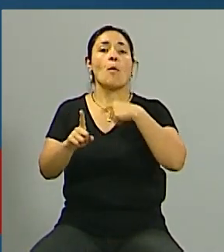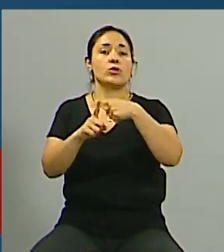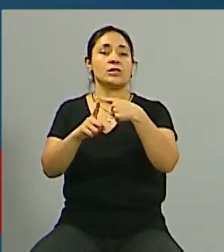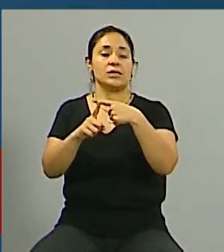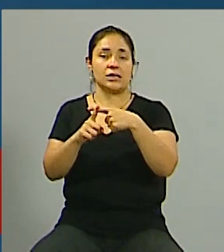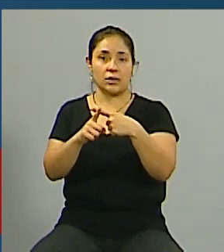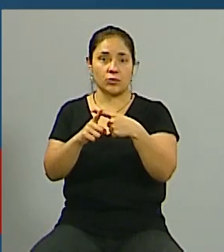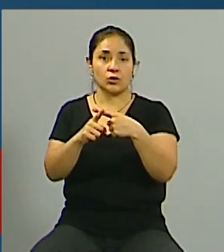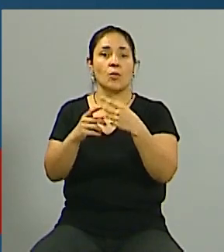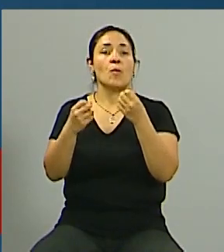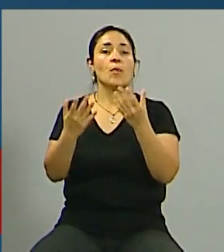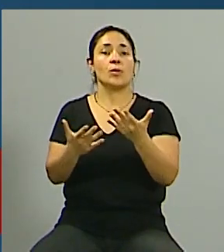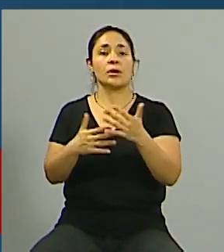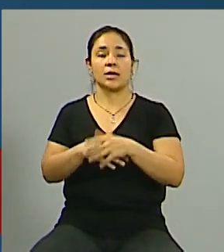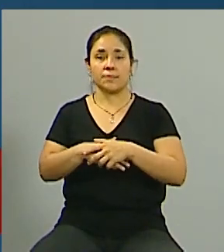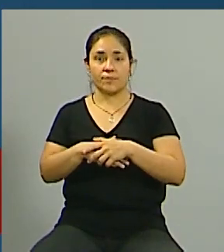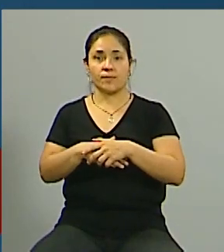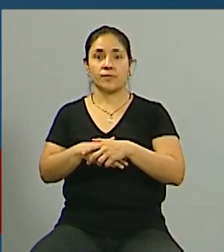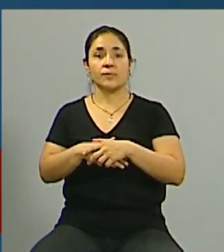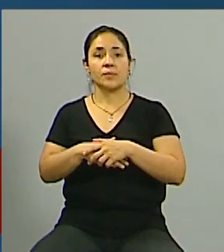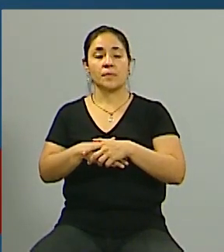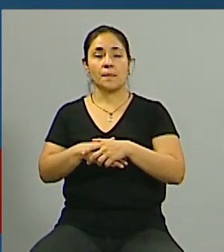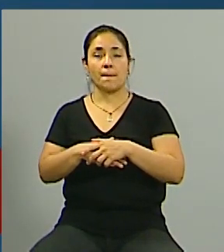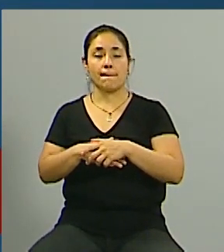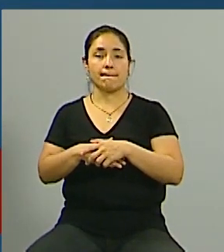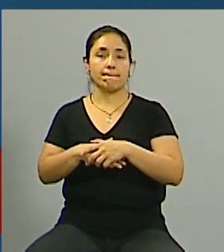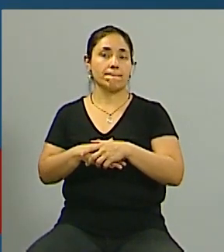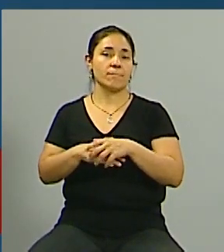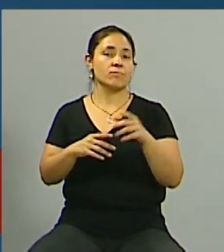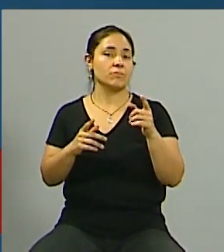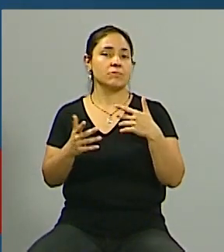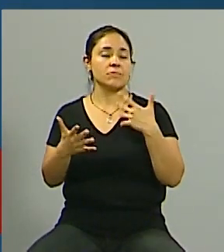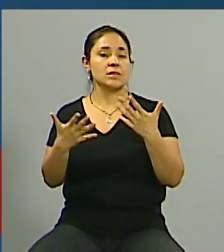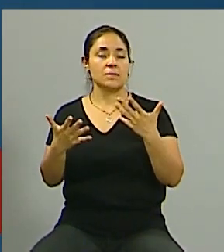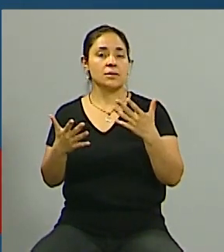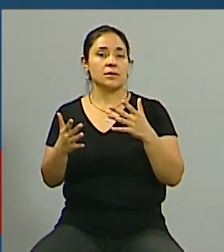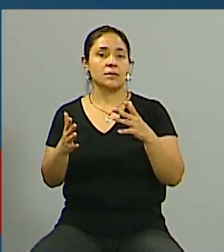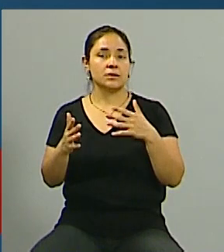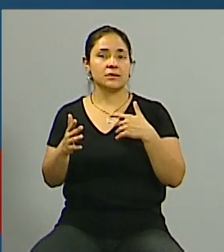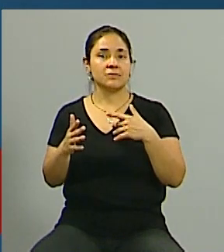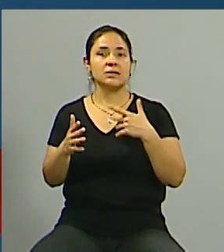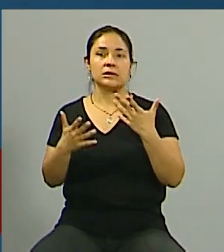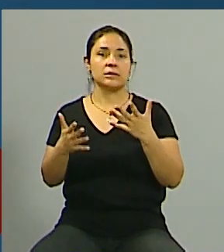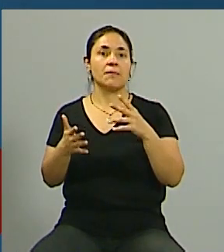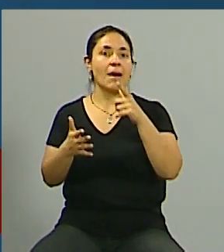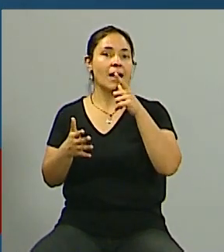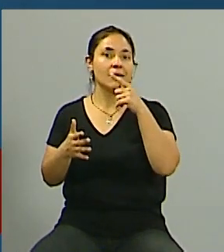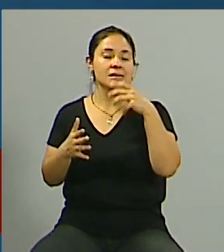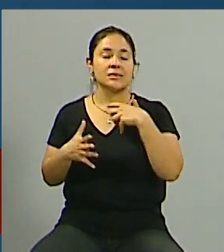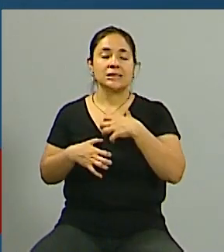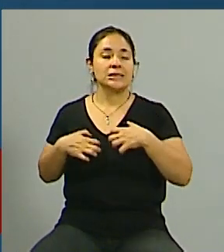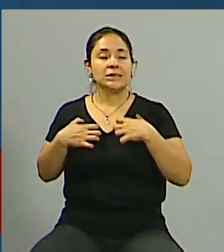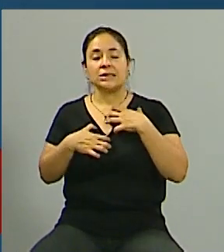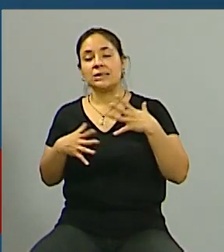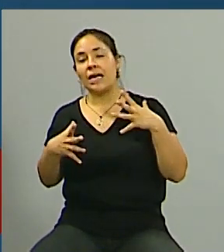manera marcan esto no de referencia al tema era realmente hasta traumático lo vamos a decir así cuando teníamos que